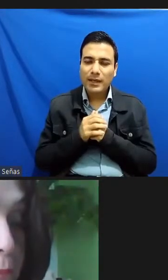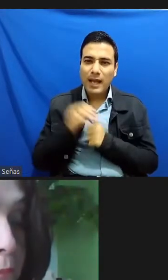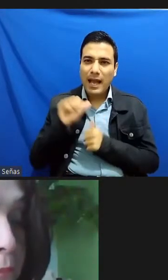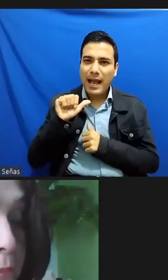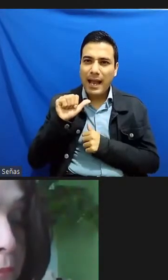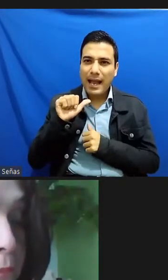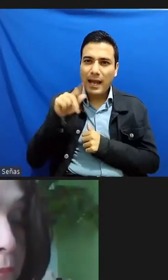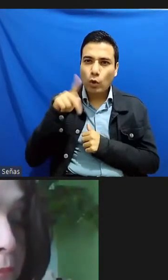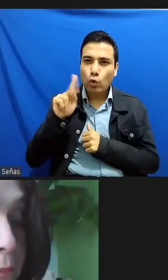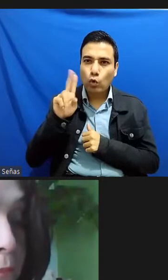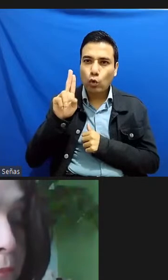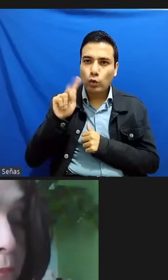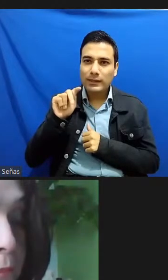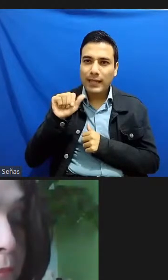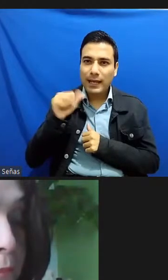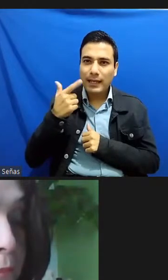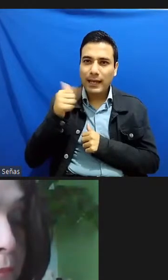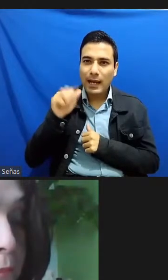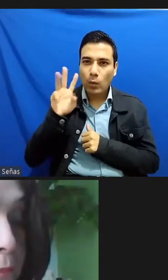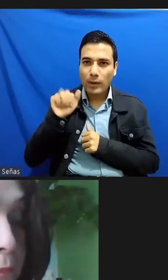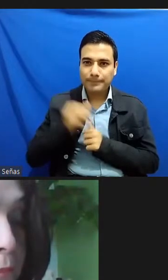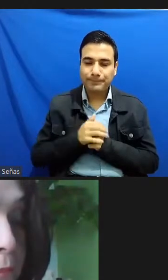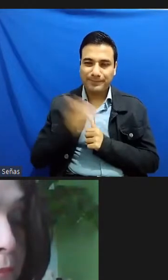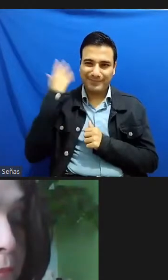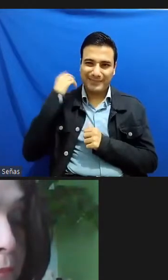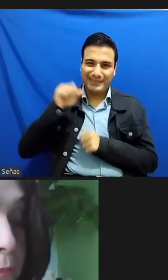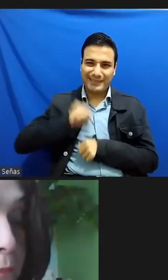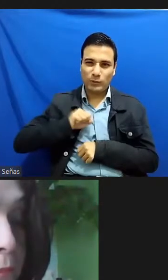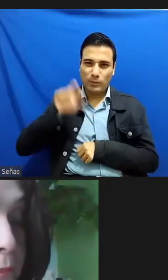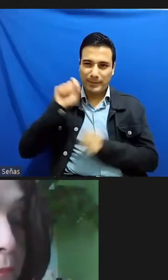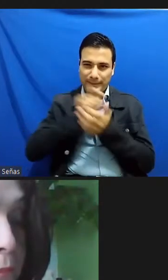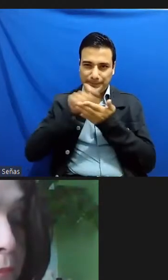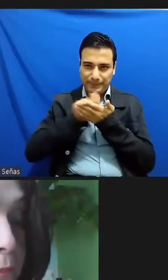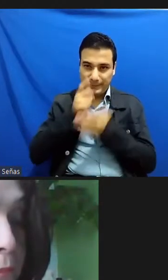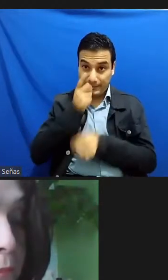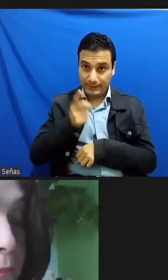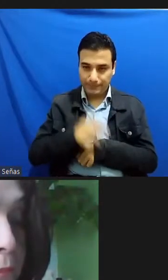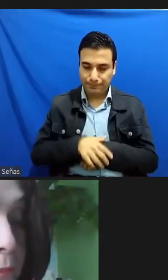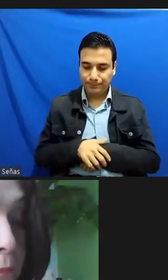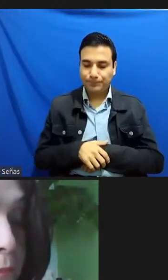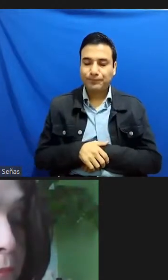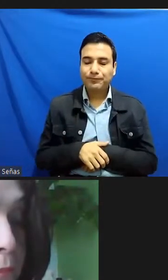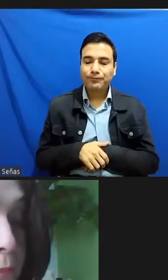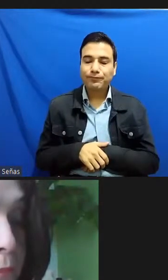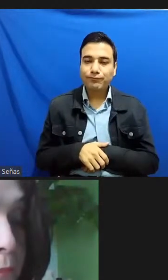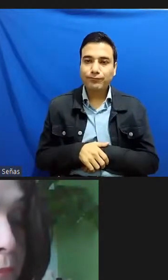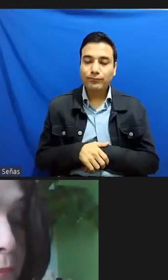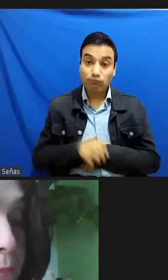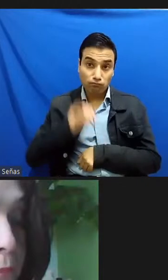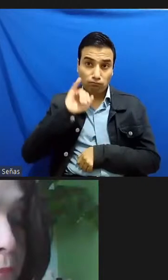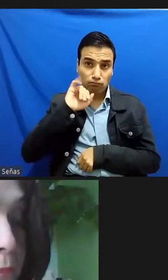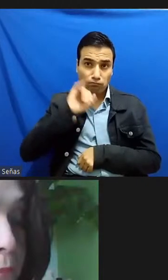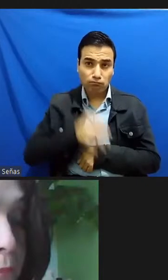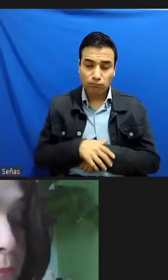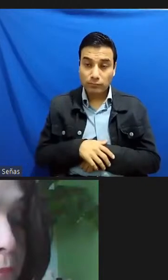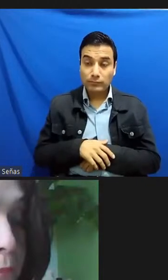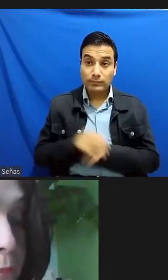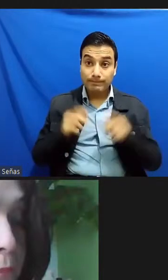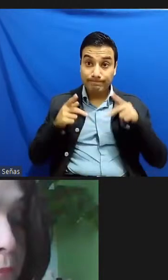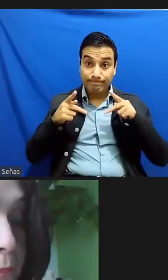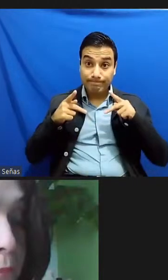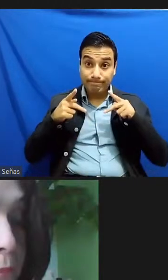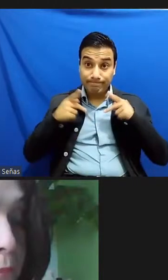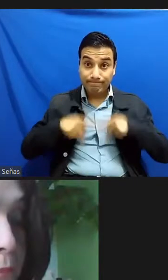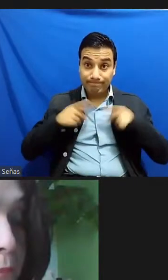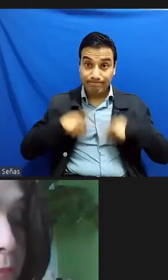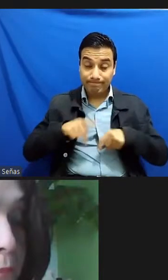japonés de principios del siglo XX donde afirma pues que sí que cuando alguien rompe con los moldes